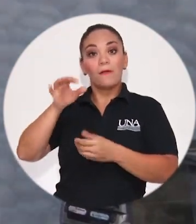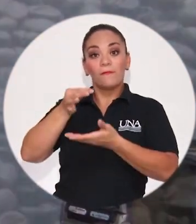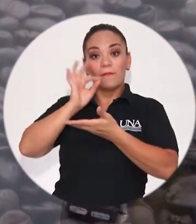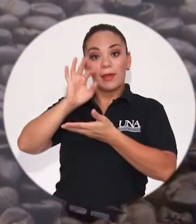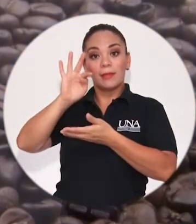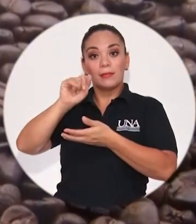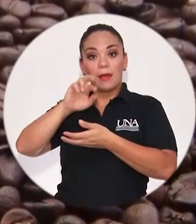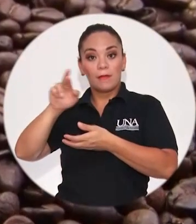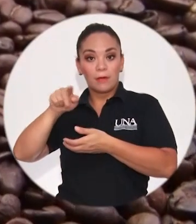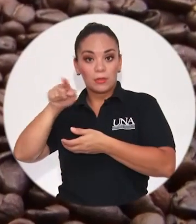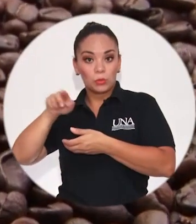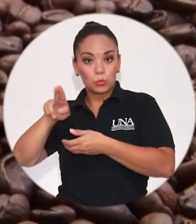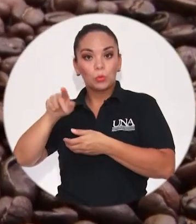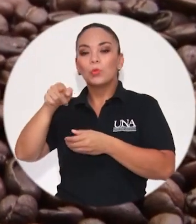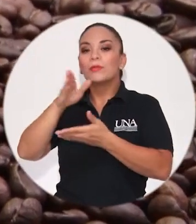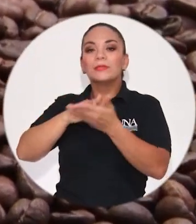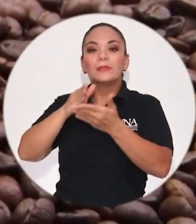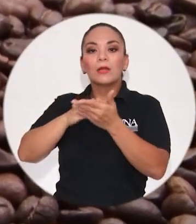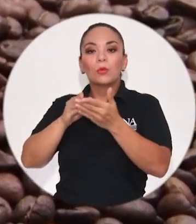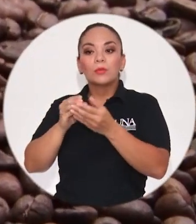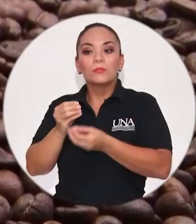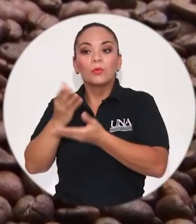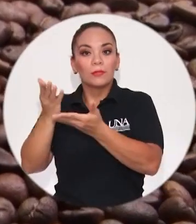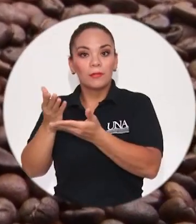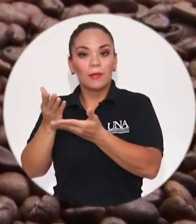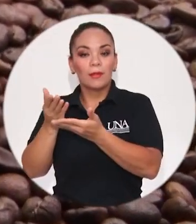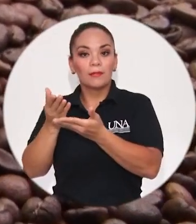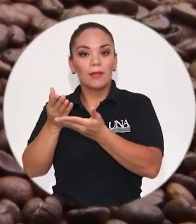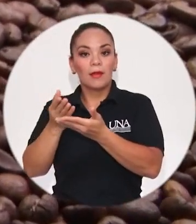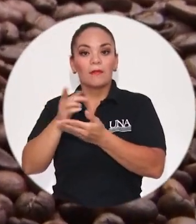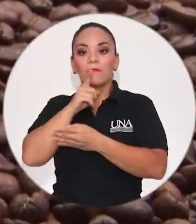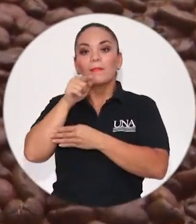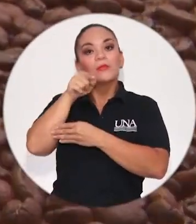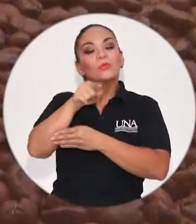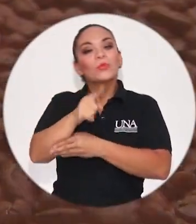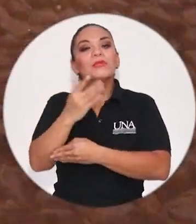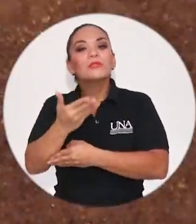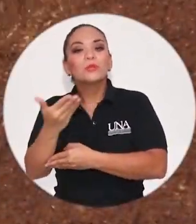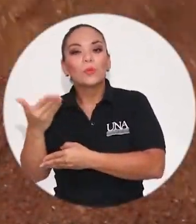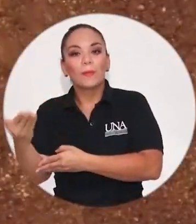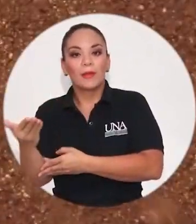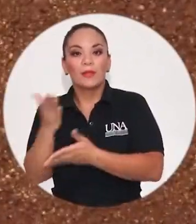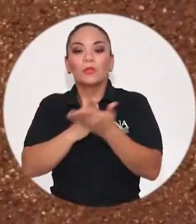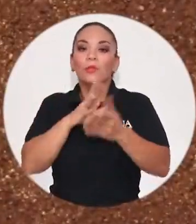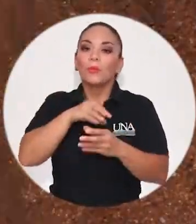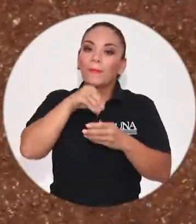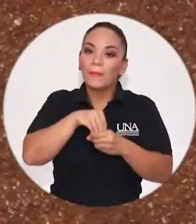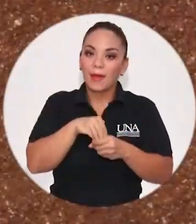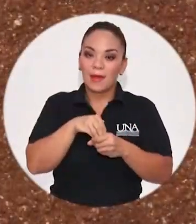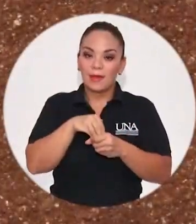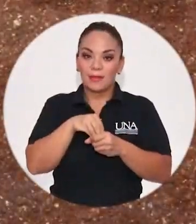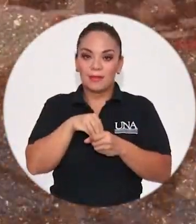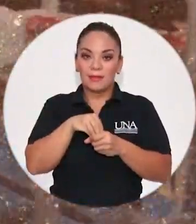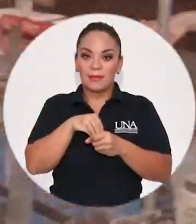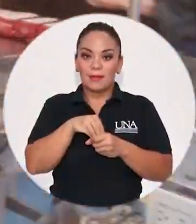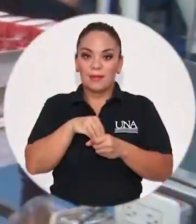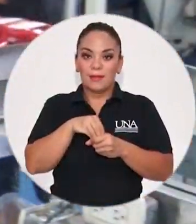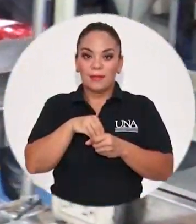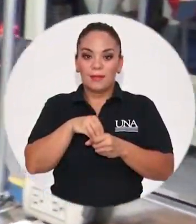eso se concreta hasta que participa Cadenayo de la Universidad Nacional, de la Escuela de Ciencias Agrarias,